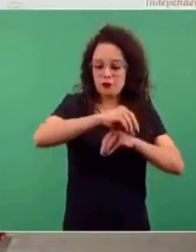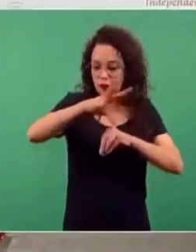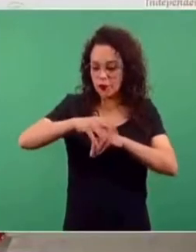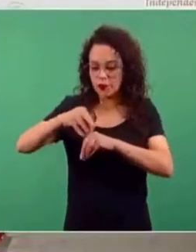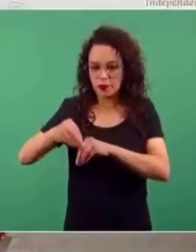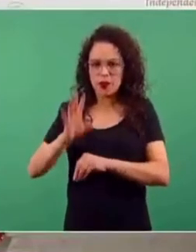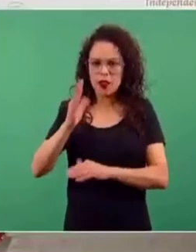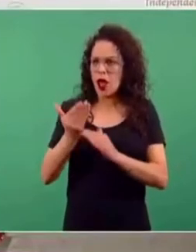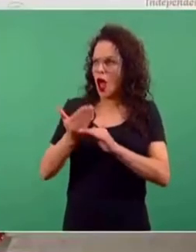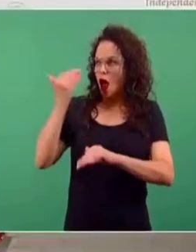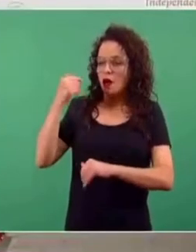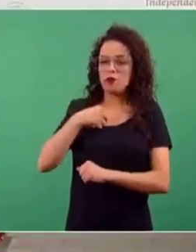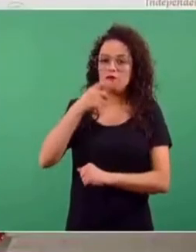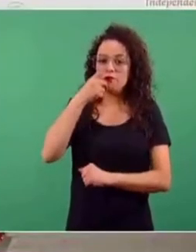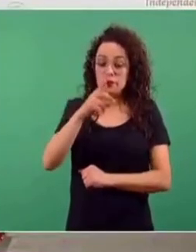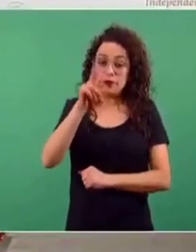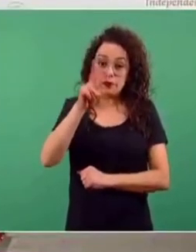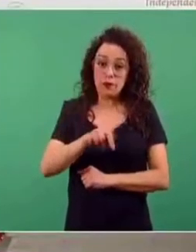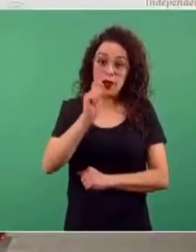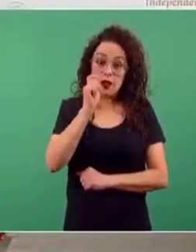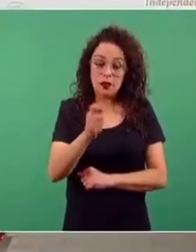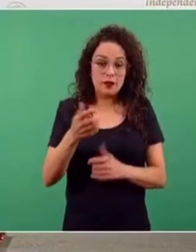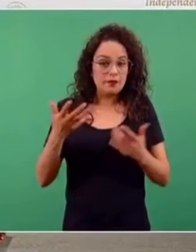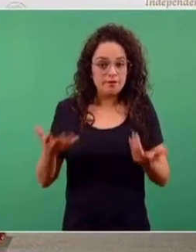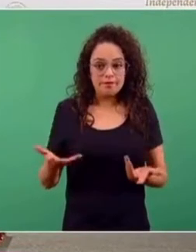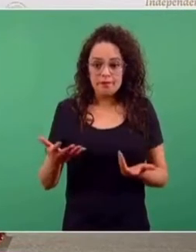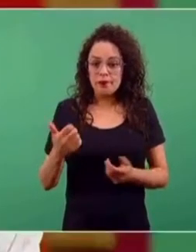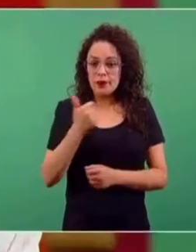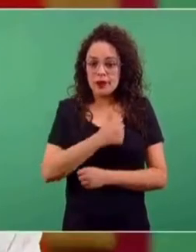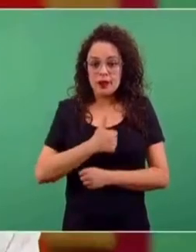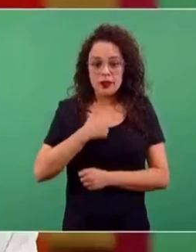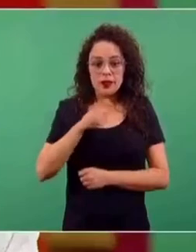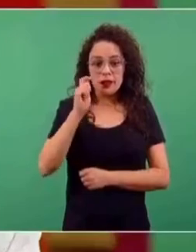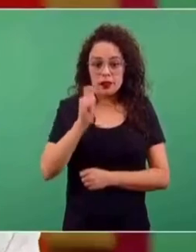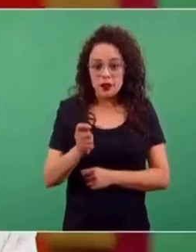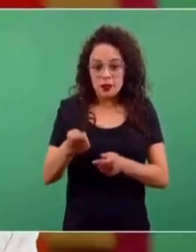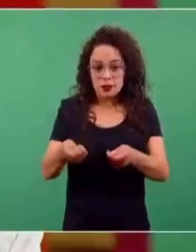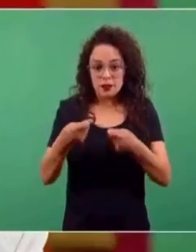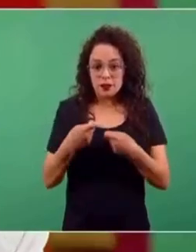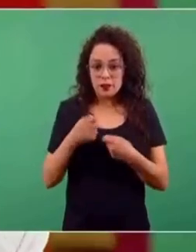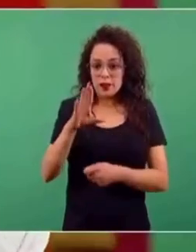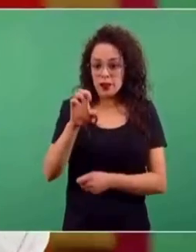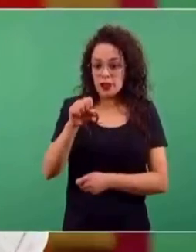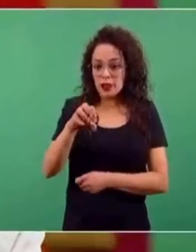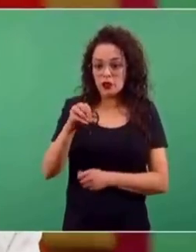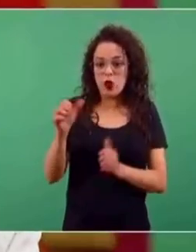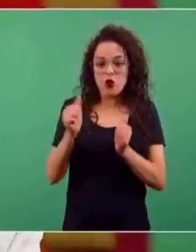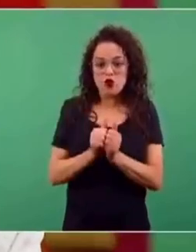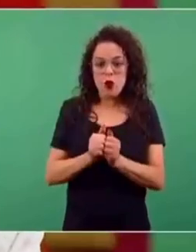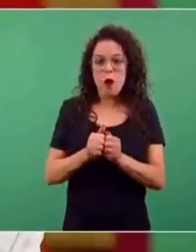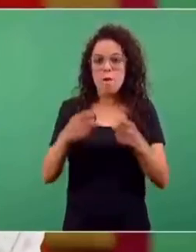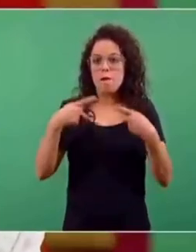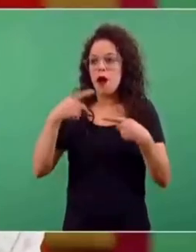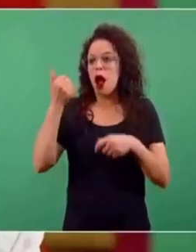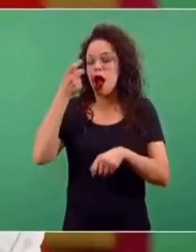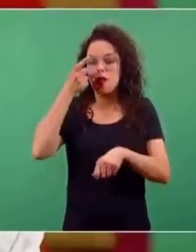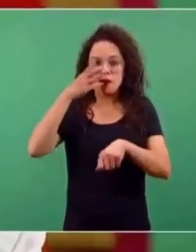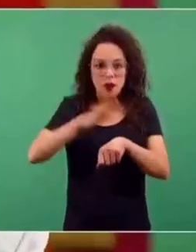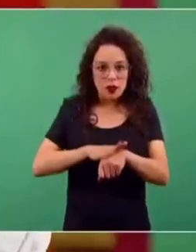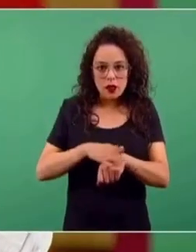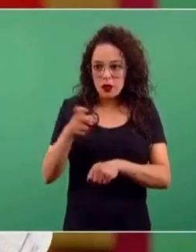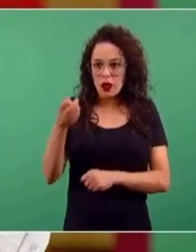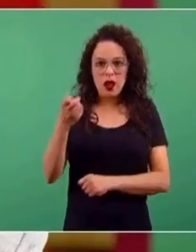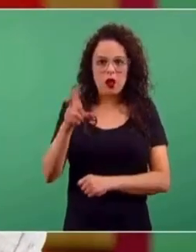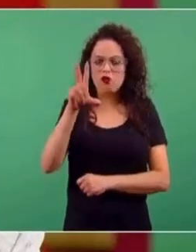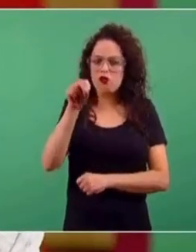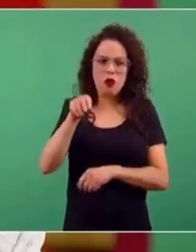implicó para el sector privado, la experiencia desafortunada de haber recibido censos inflados con personal administrativo, con personal que no estaba